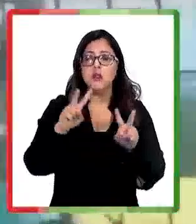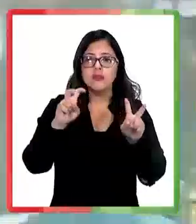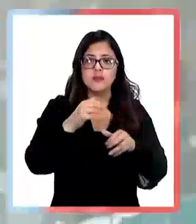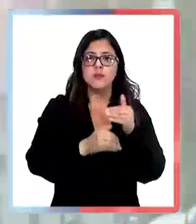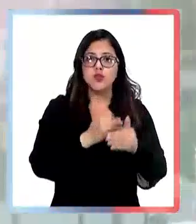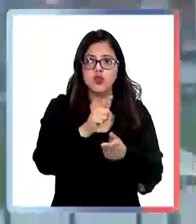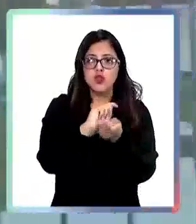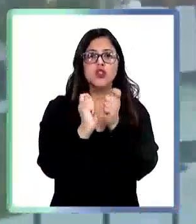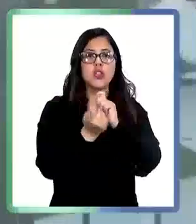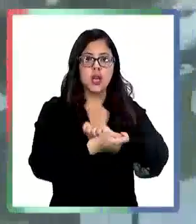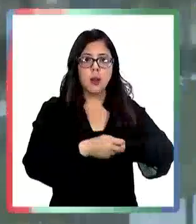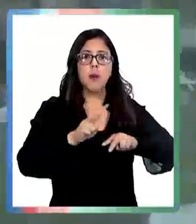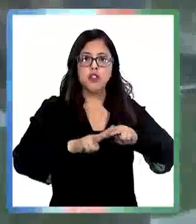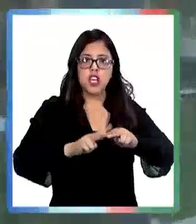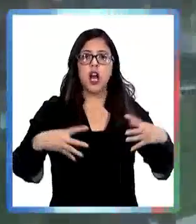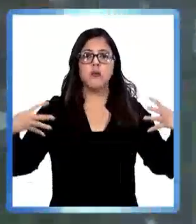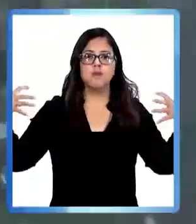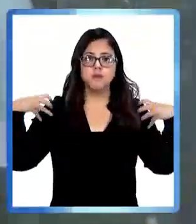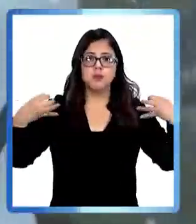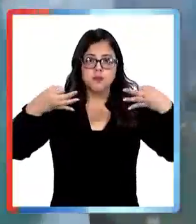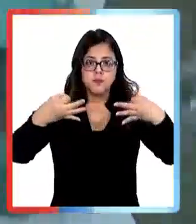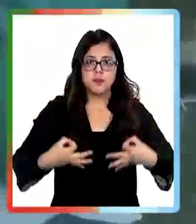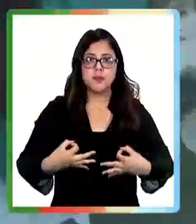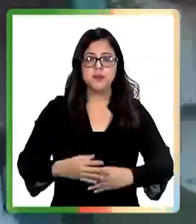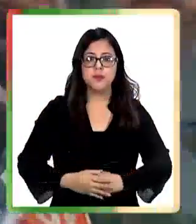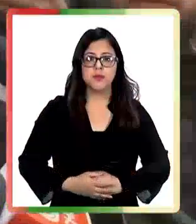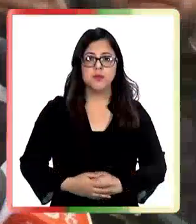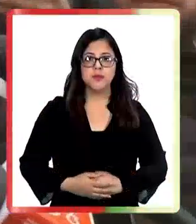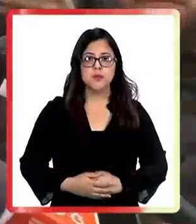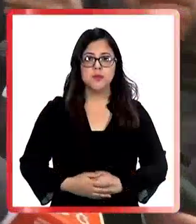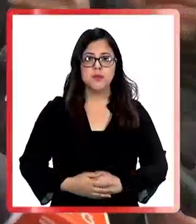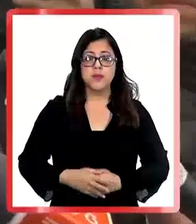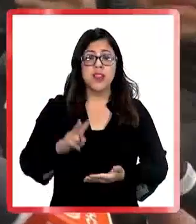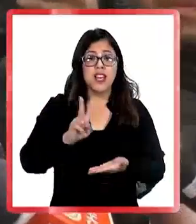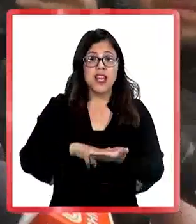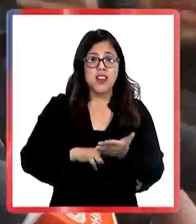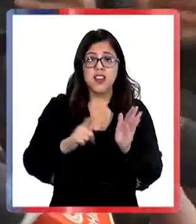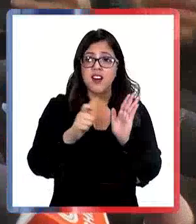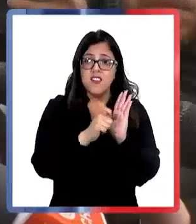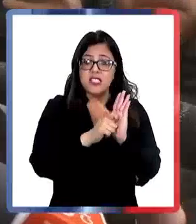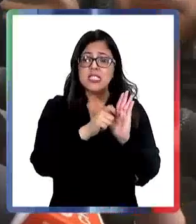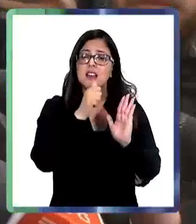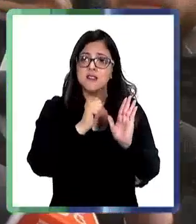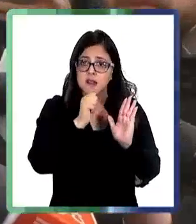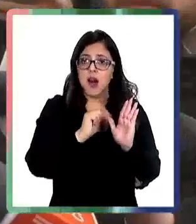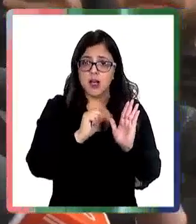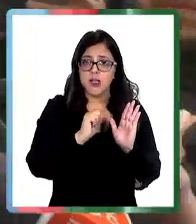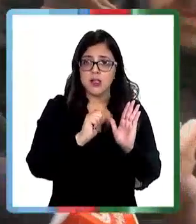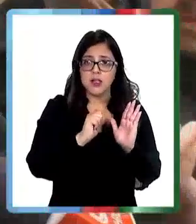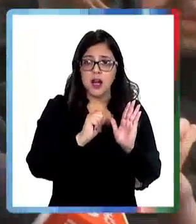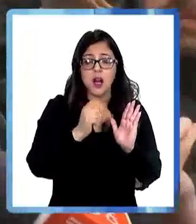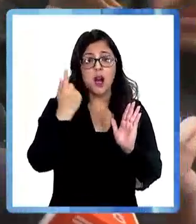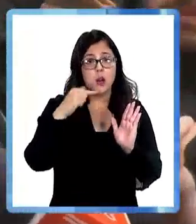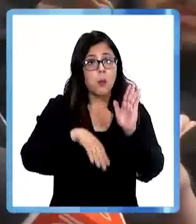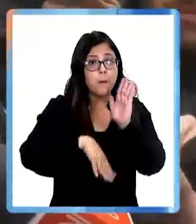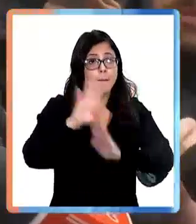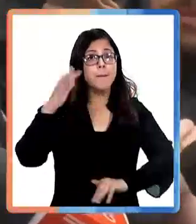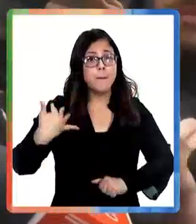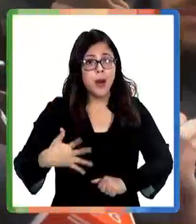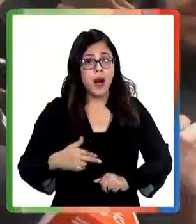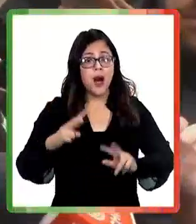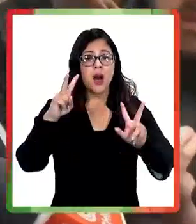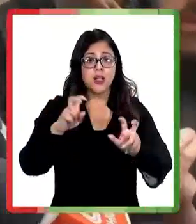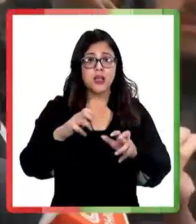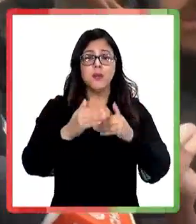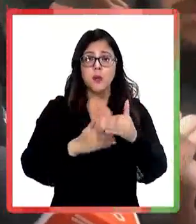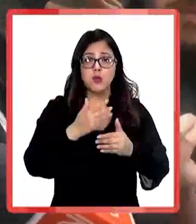procesos de cambio se hagan de manera responsable. Yo no he dado, la verdad, ninguna fecha, pero sí lo más importante es que los